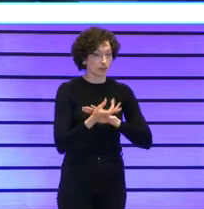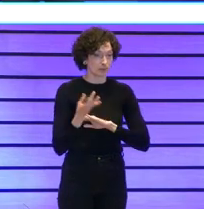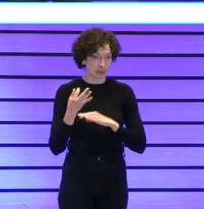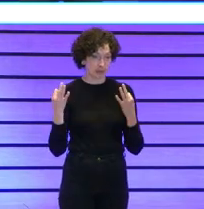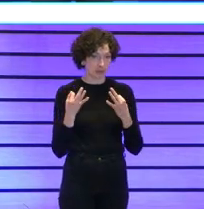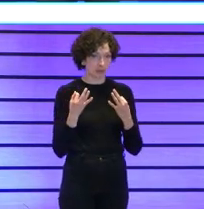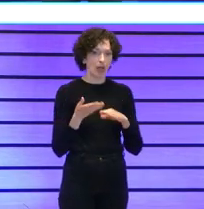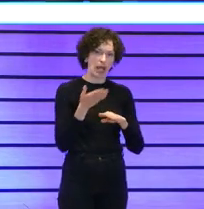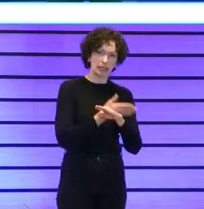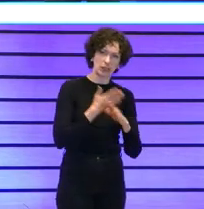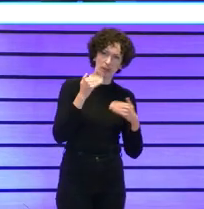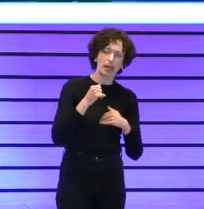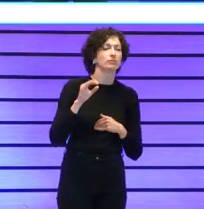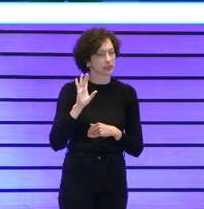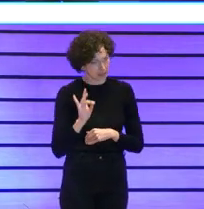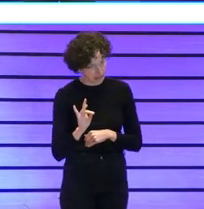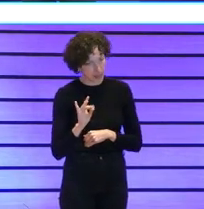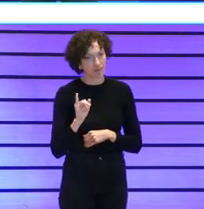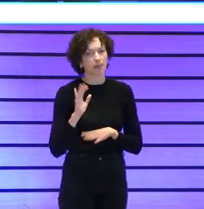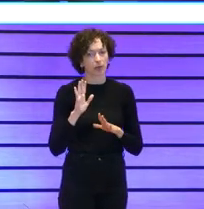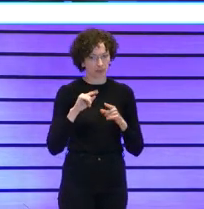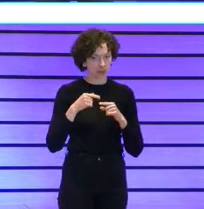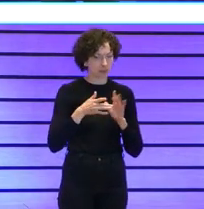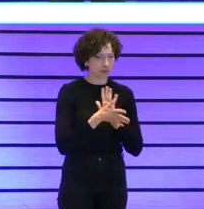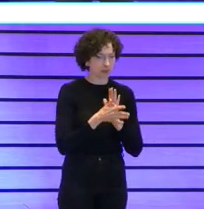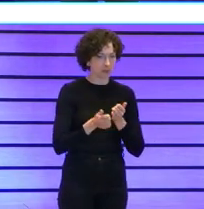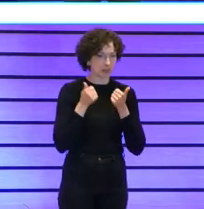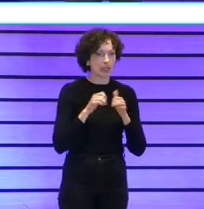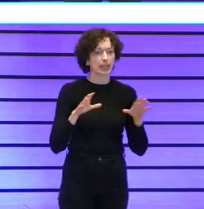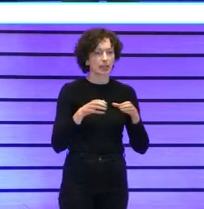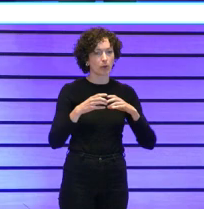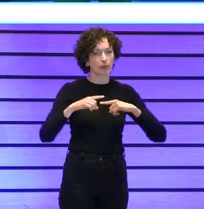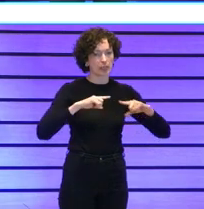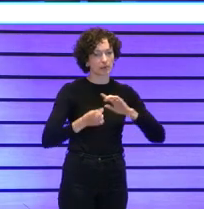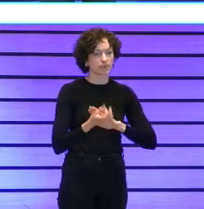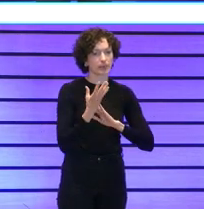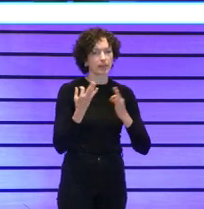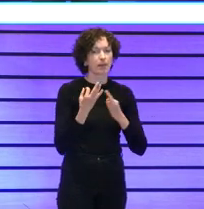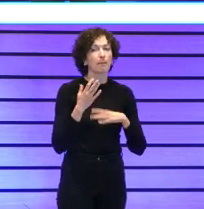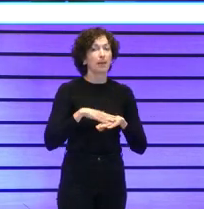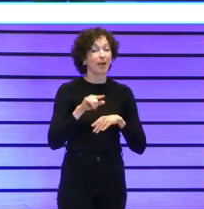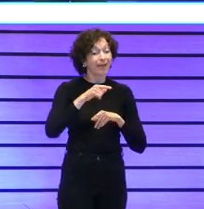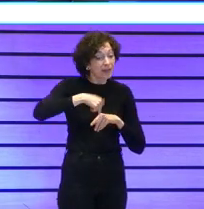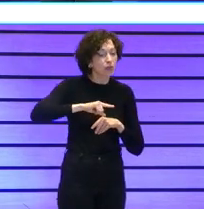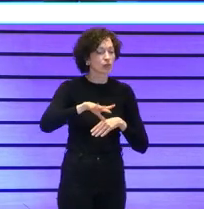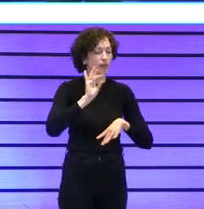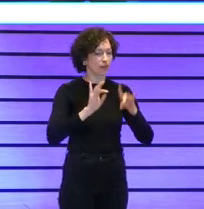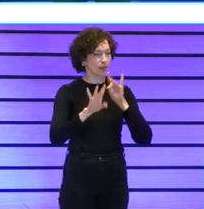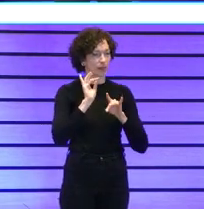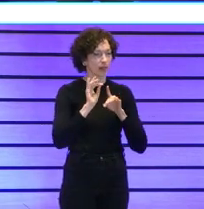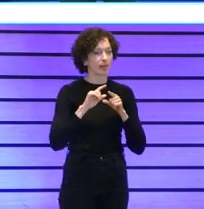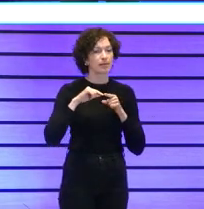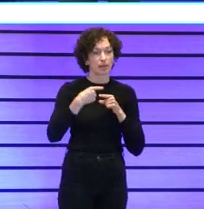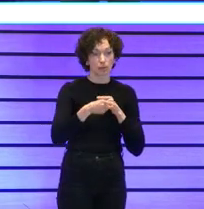teníais equipos directivos claro que sí pero bueno lo veremos tenemos que construir equipos directivos que puedan tomar las decisiones luego tenemos que